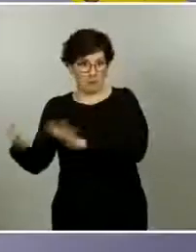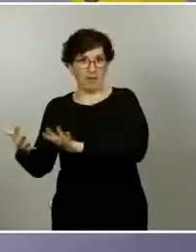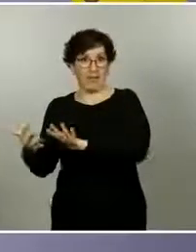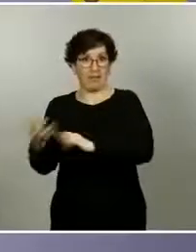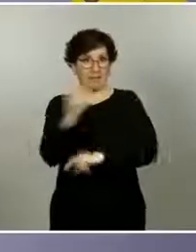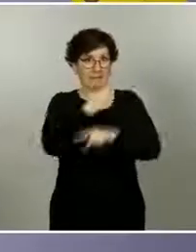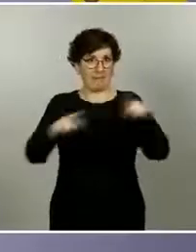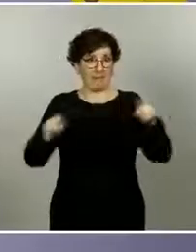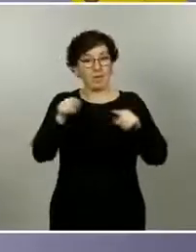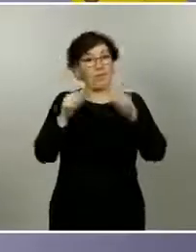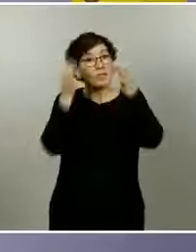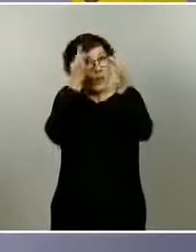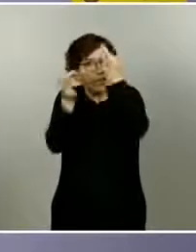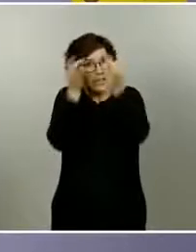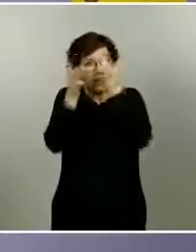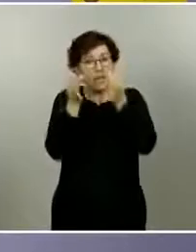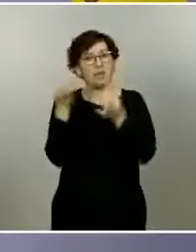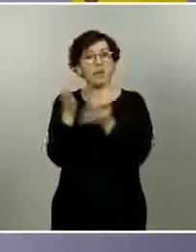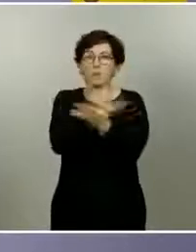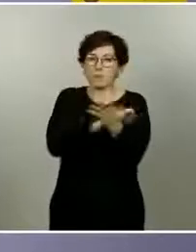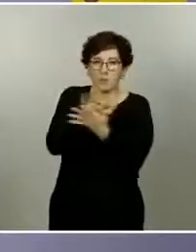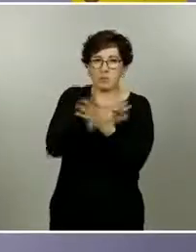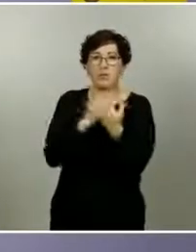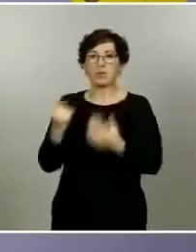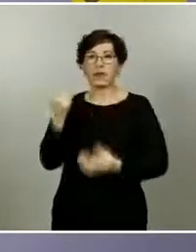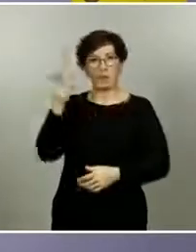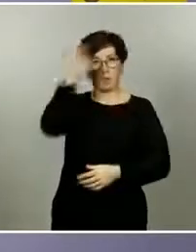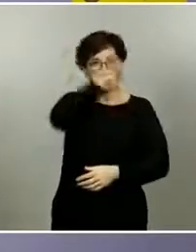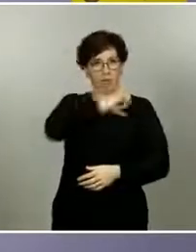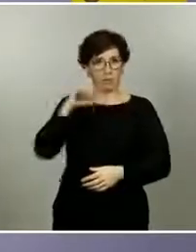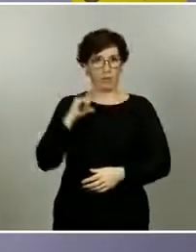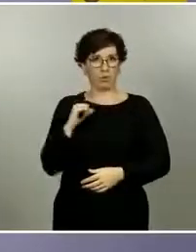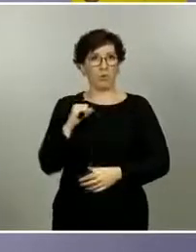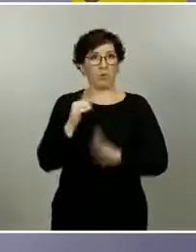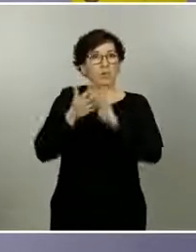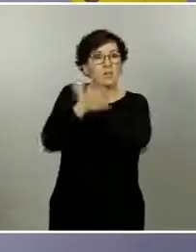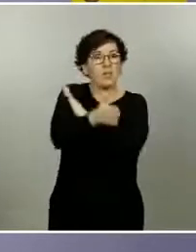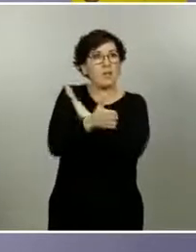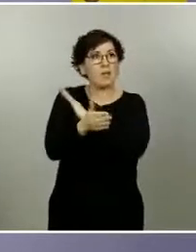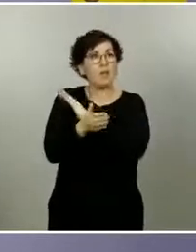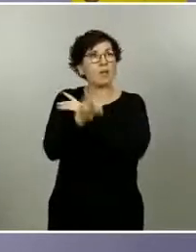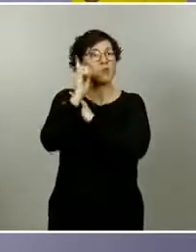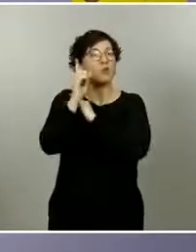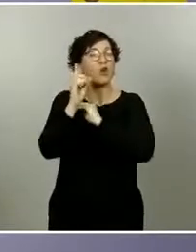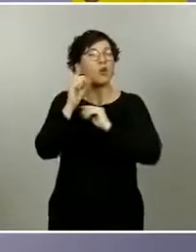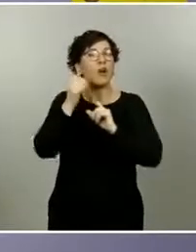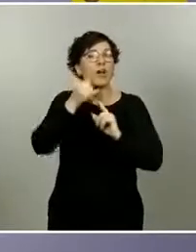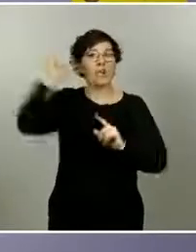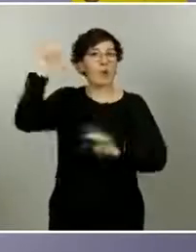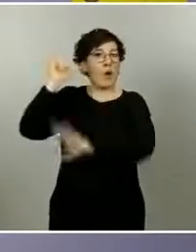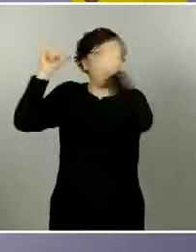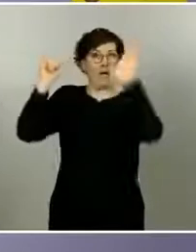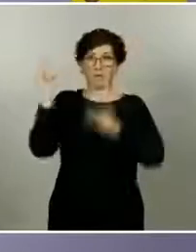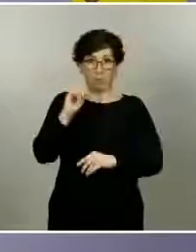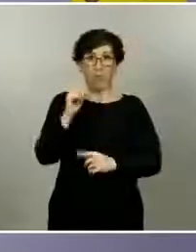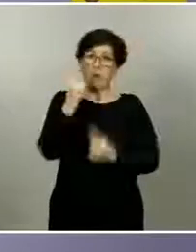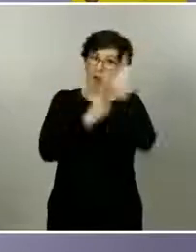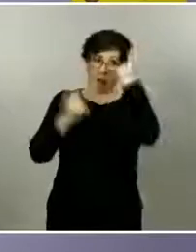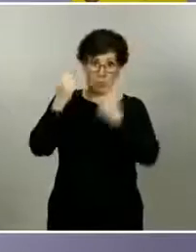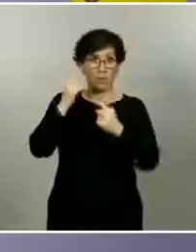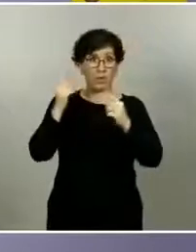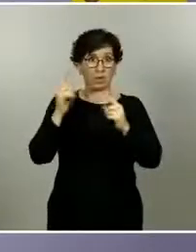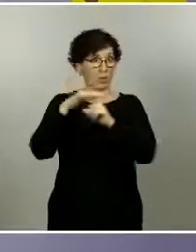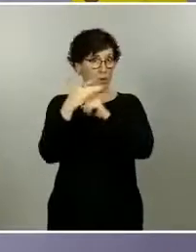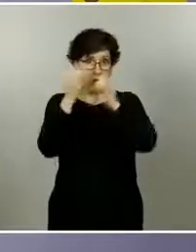Rioja se han implementado todos estos detalles los tenemos que discutir con cada una de las comunidades autónomas porque esto no es exclusivo de La Rioja también ha pasado en algunas